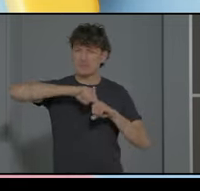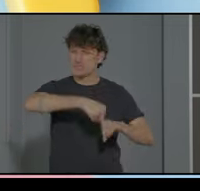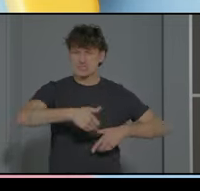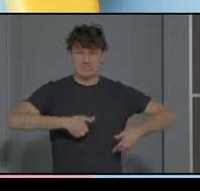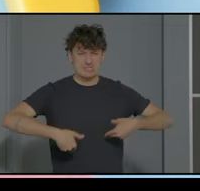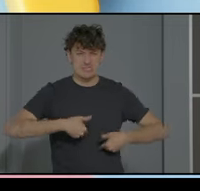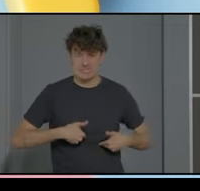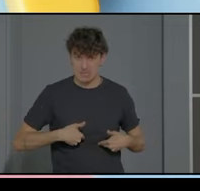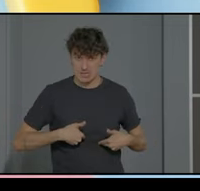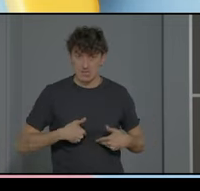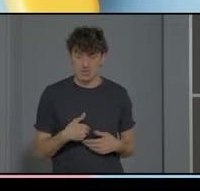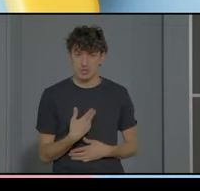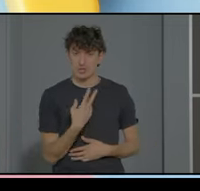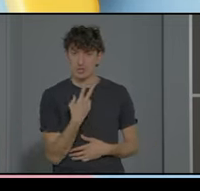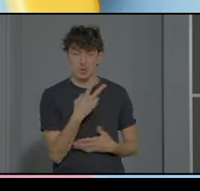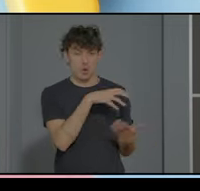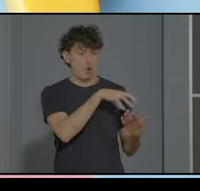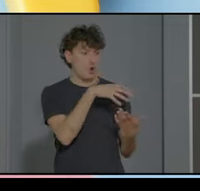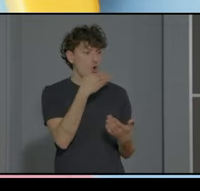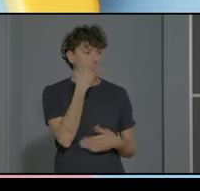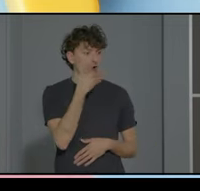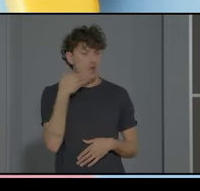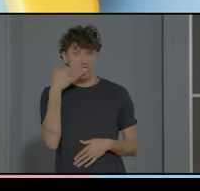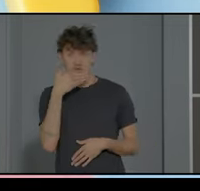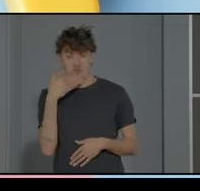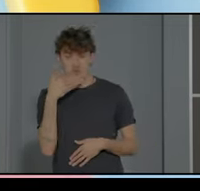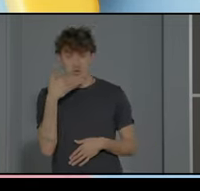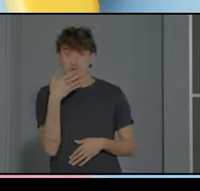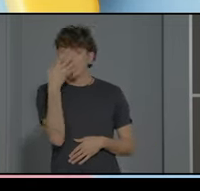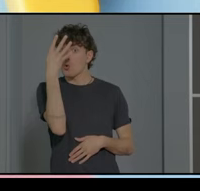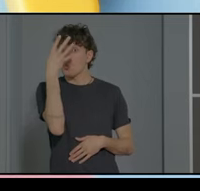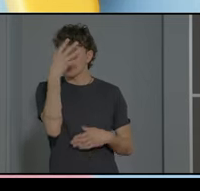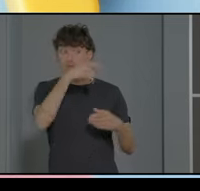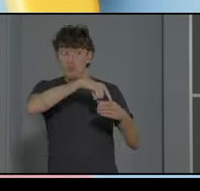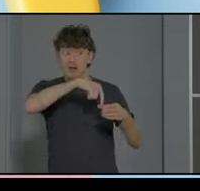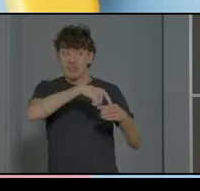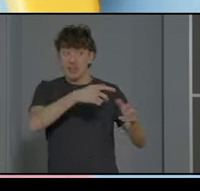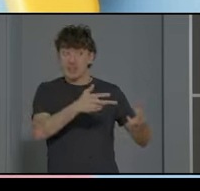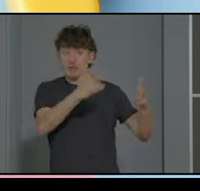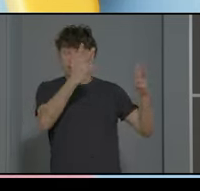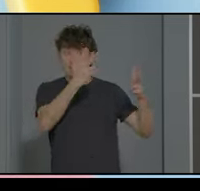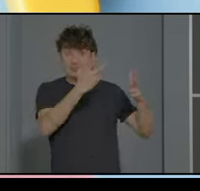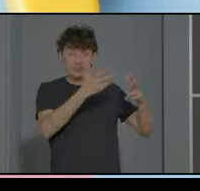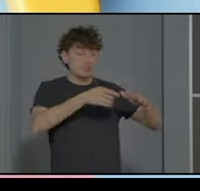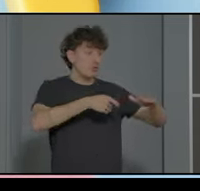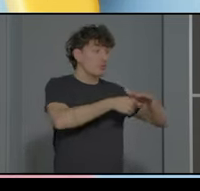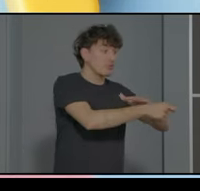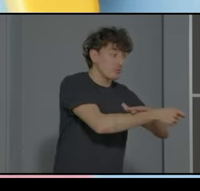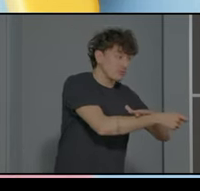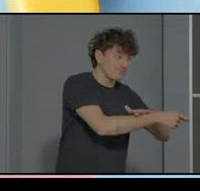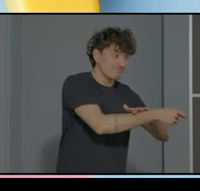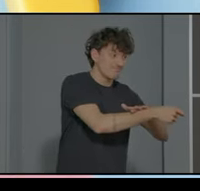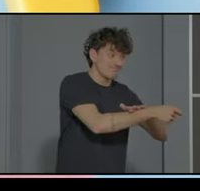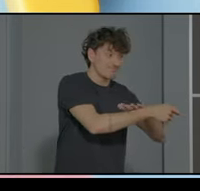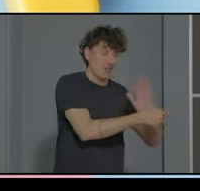Aucabi entre dos colegios con 120 plazas educativas se han liberado este año cuatro plazas las solicitudes no reflejan la demanda real